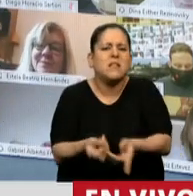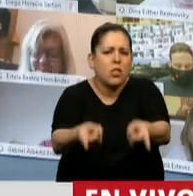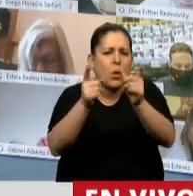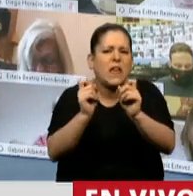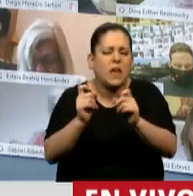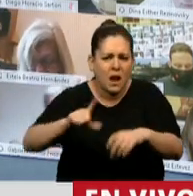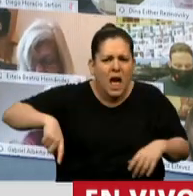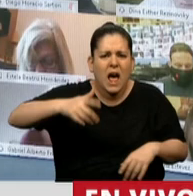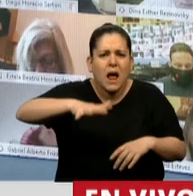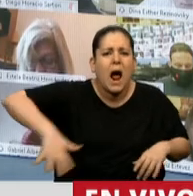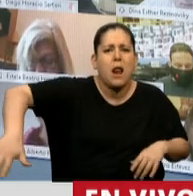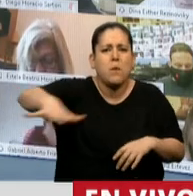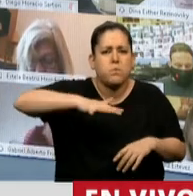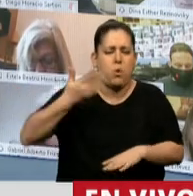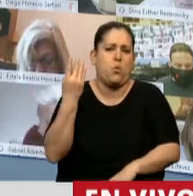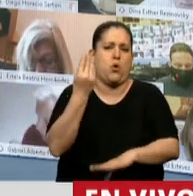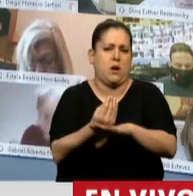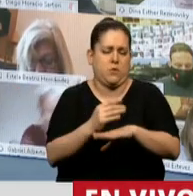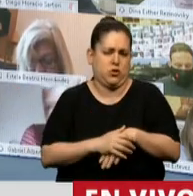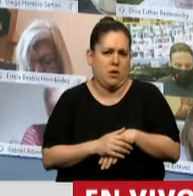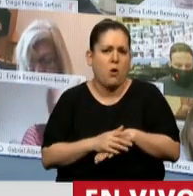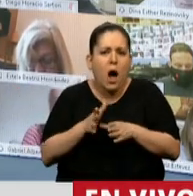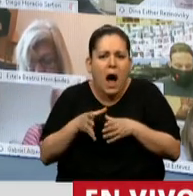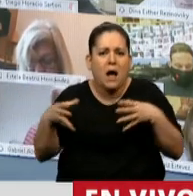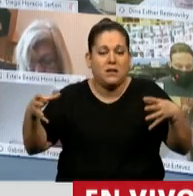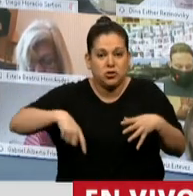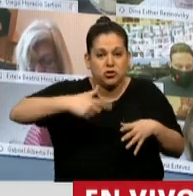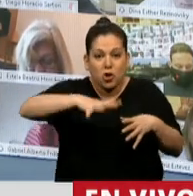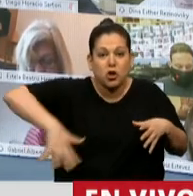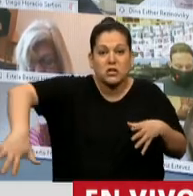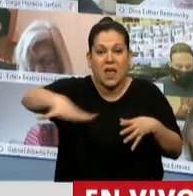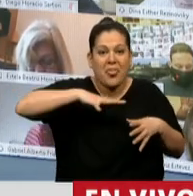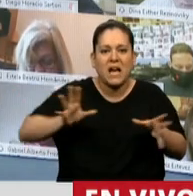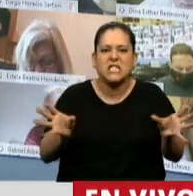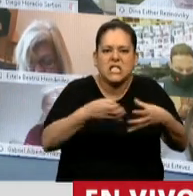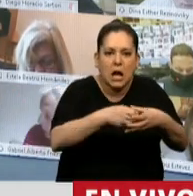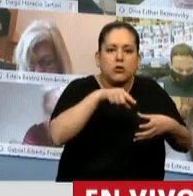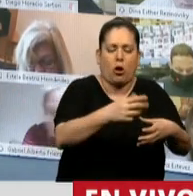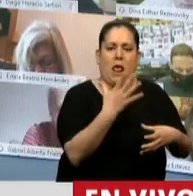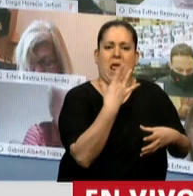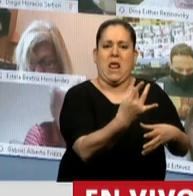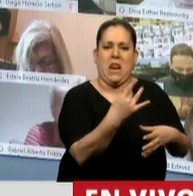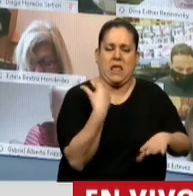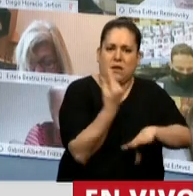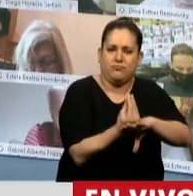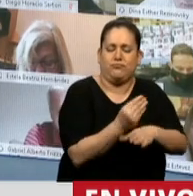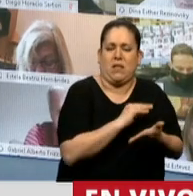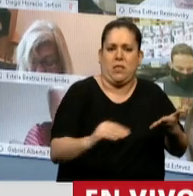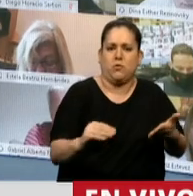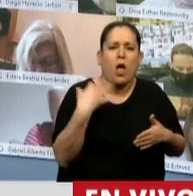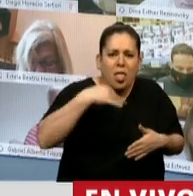somos diputados que representamos a un sector de la sociedad y debemos ser